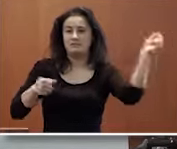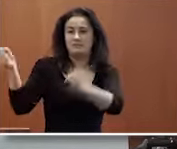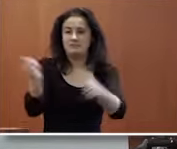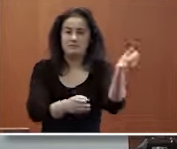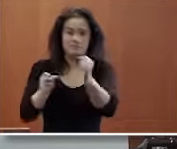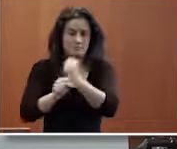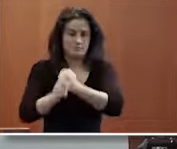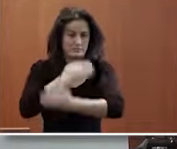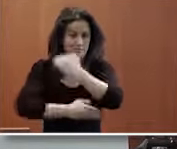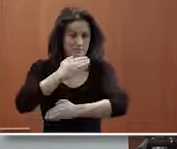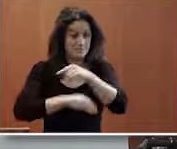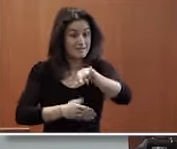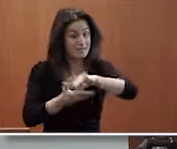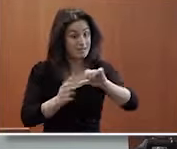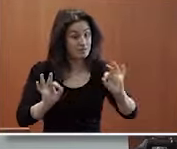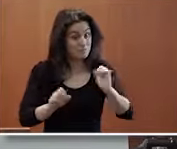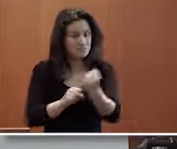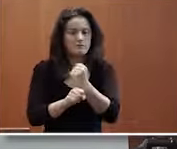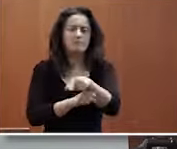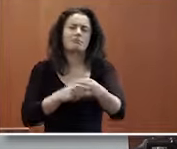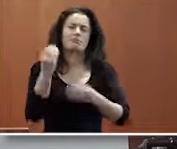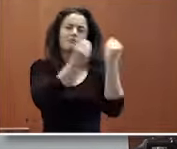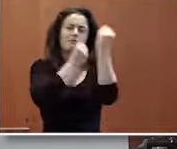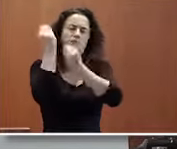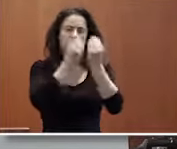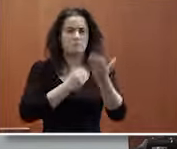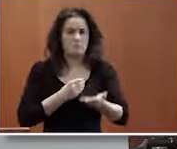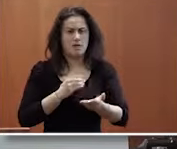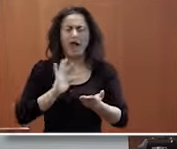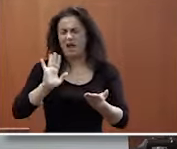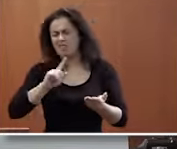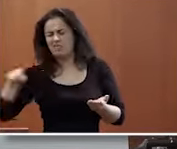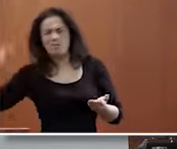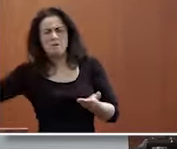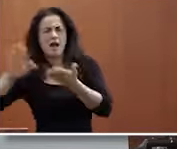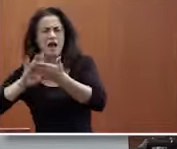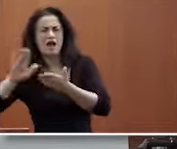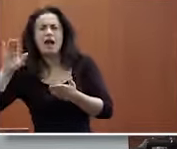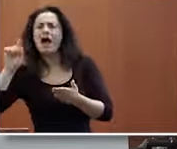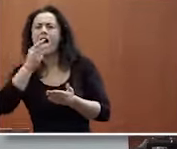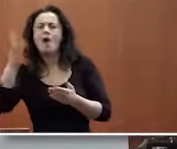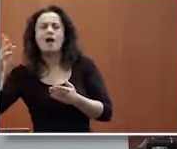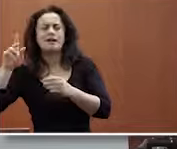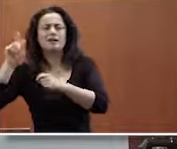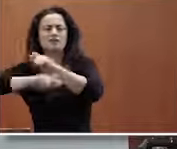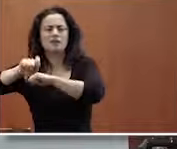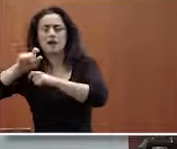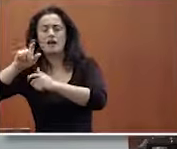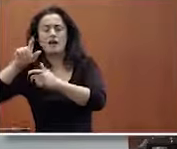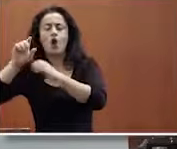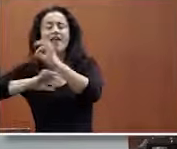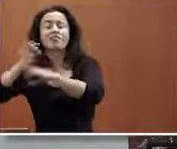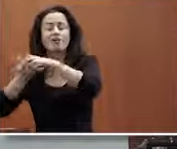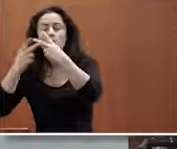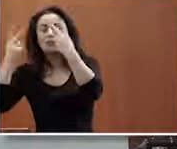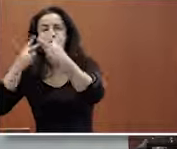discapacidad hay que hacer una reflexión muy importante luego haré también una mención a las administraciones públicas en Europa